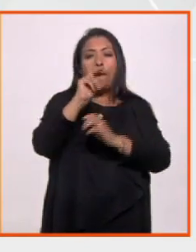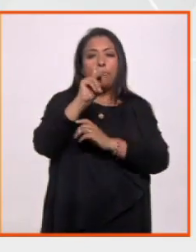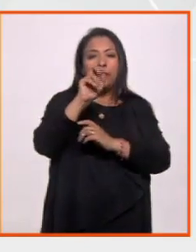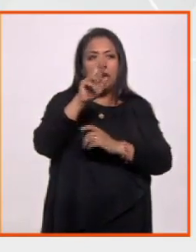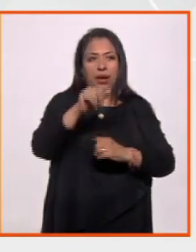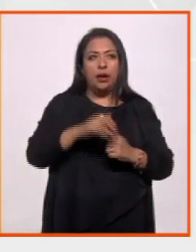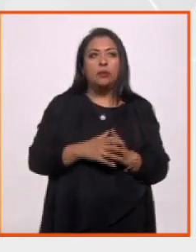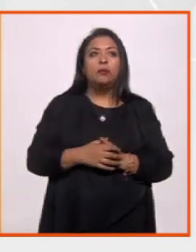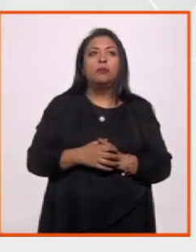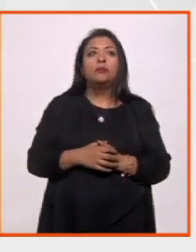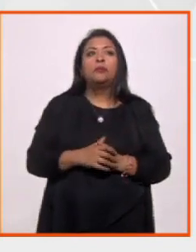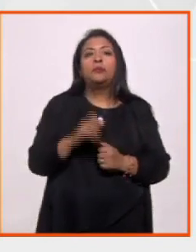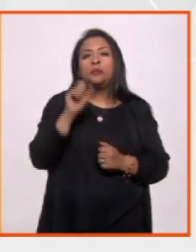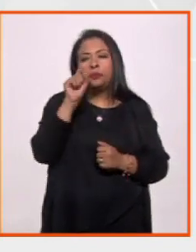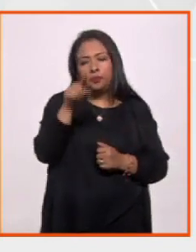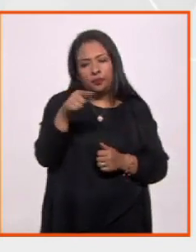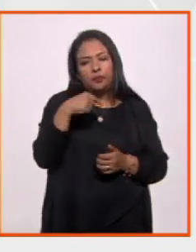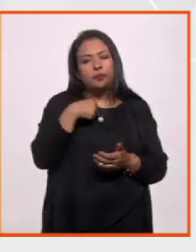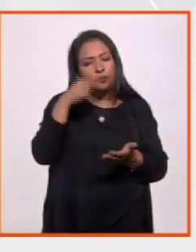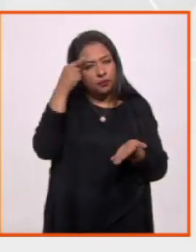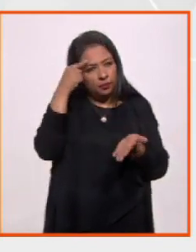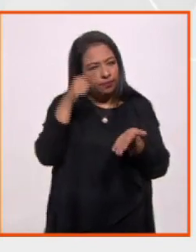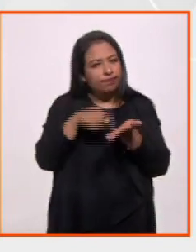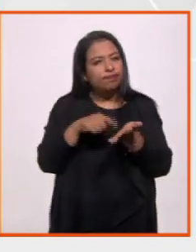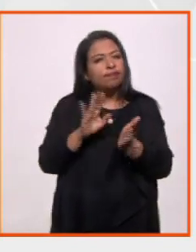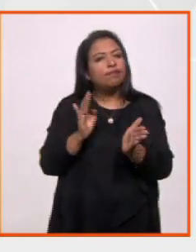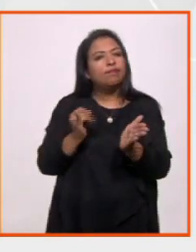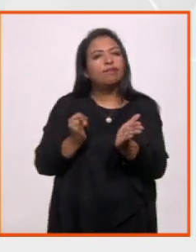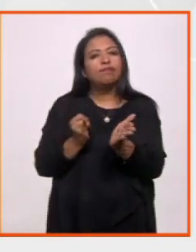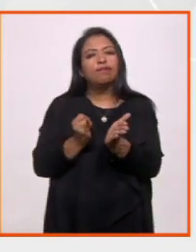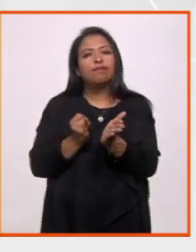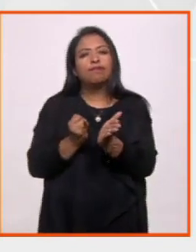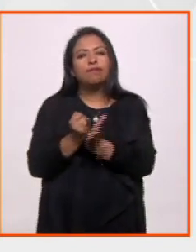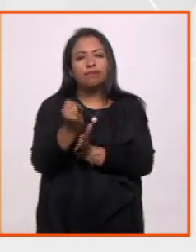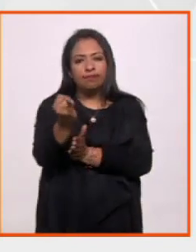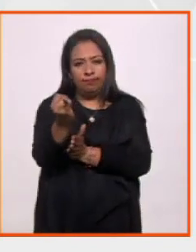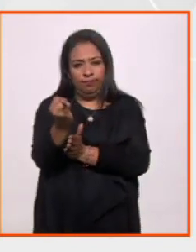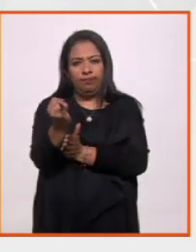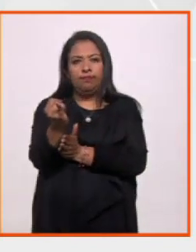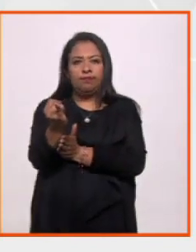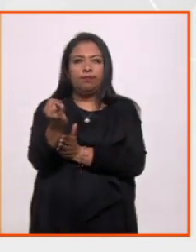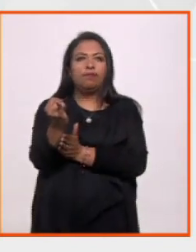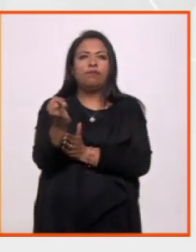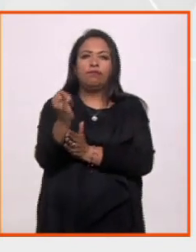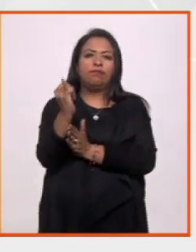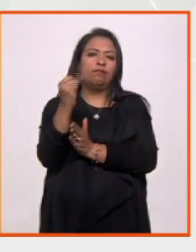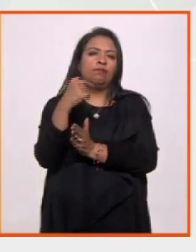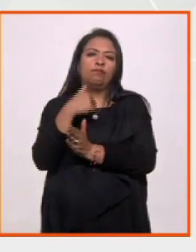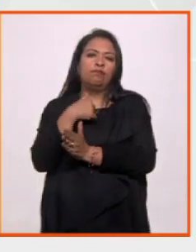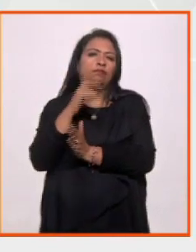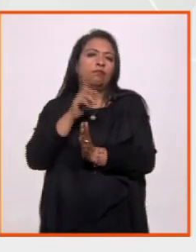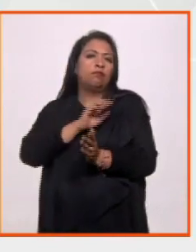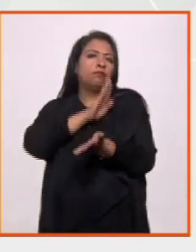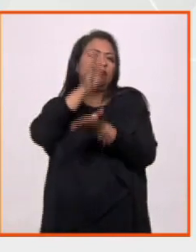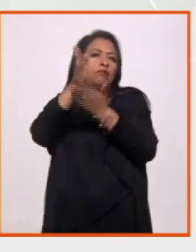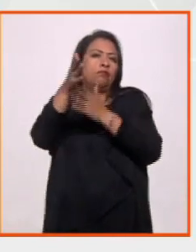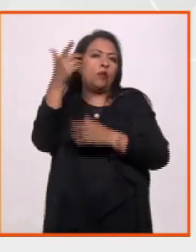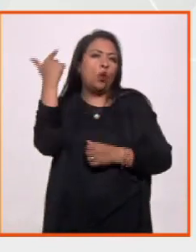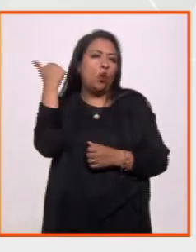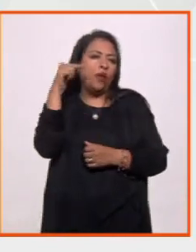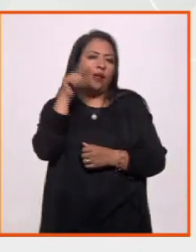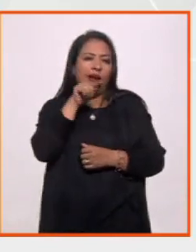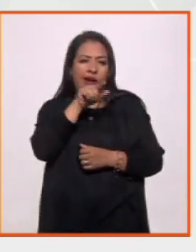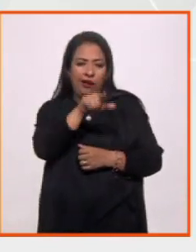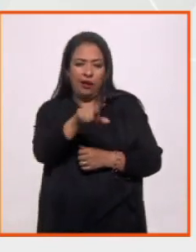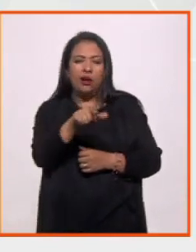Y también creo que fue la decisión de tomar, de irme a Guadalajara, Jalisco,